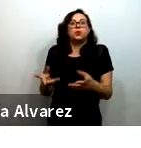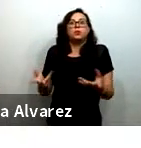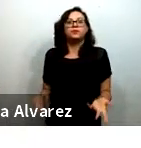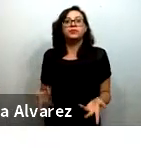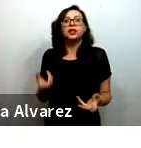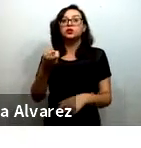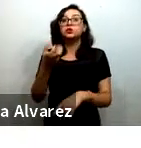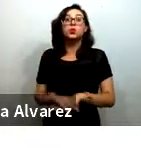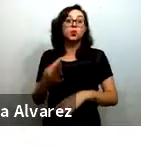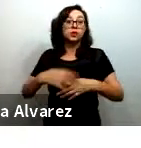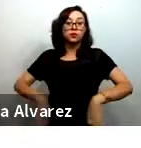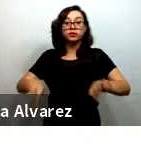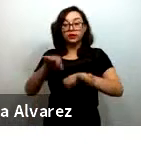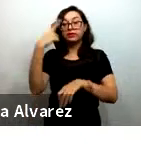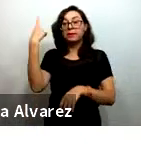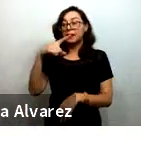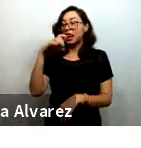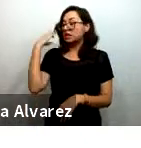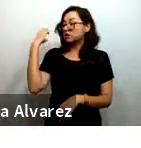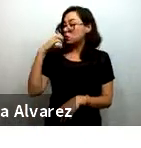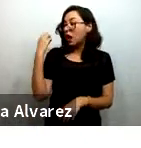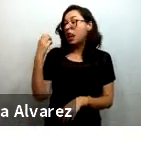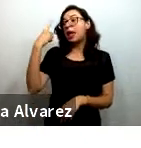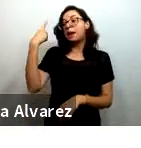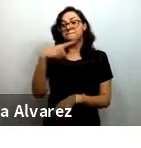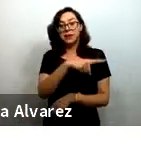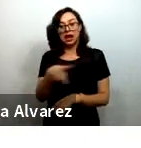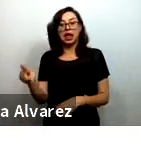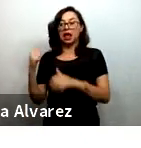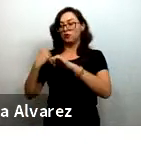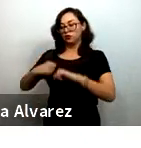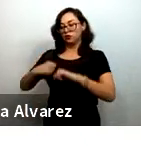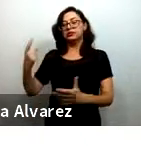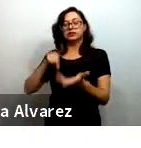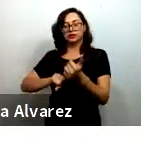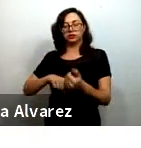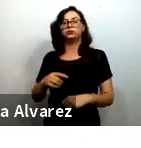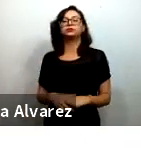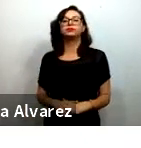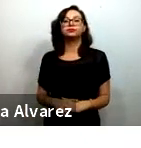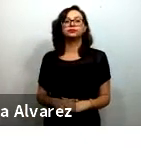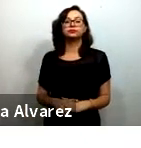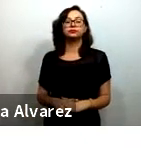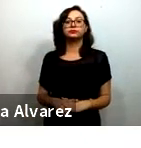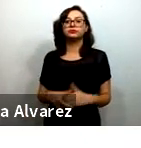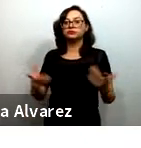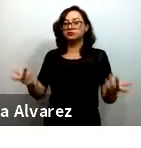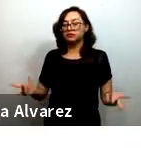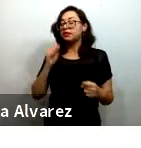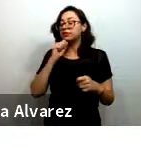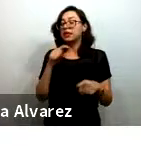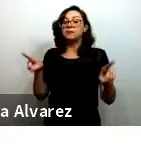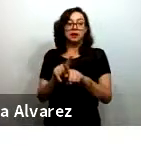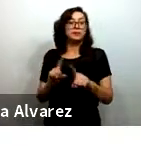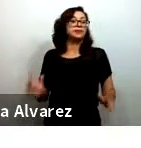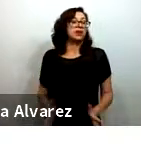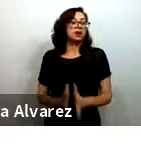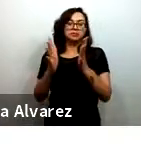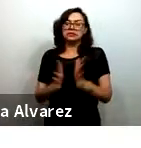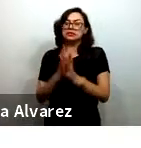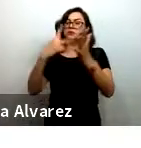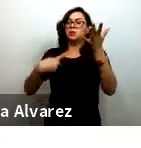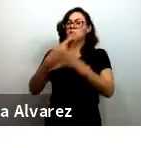las escuelas y para los tomadores de decisiones y las autoridades y bueno hemos tenido participación con distintos proyectos